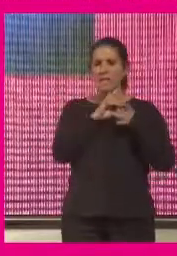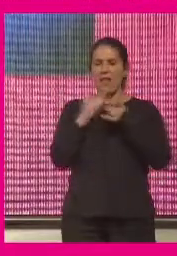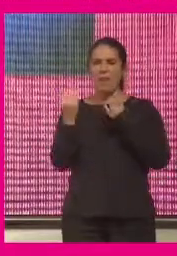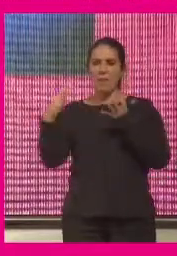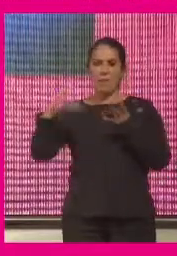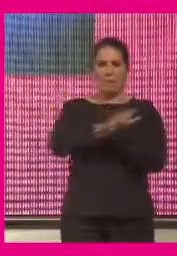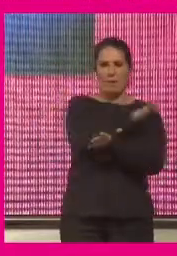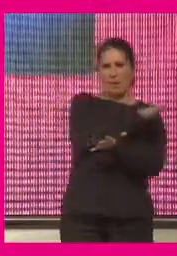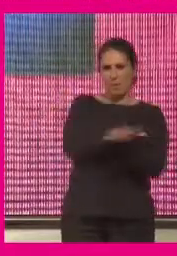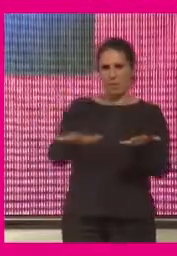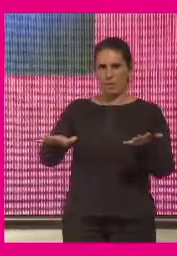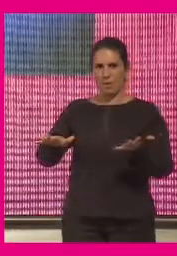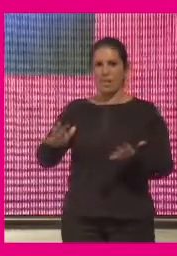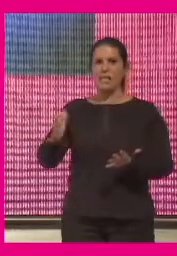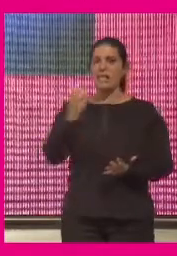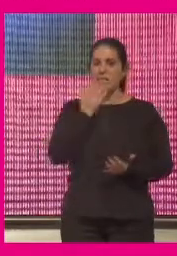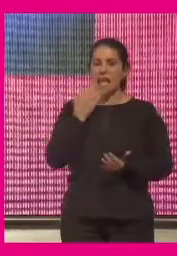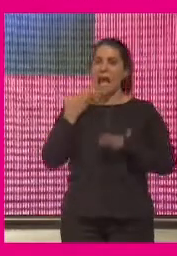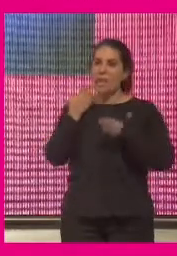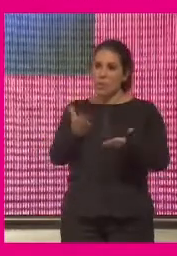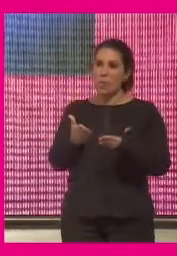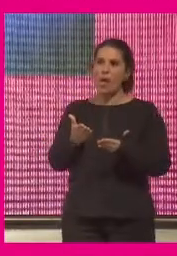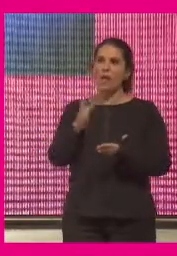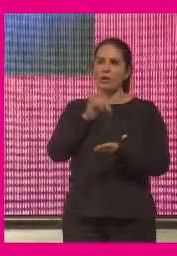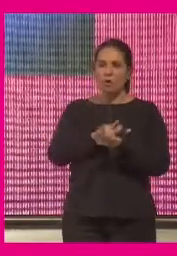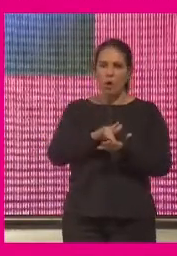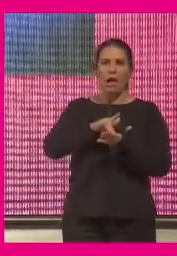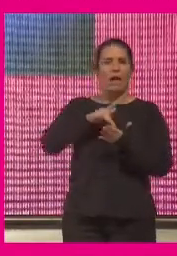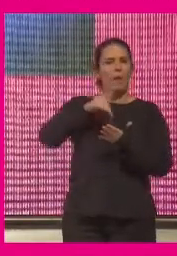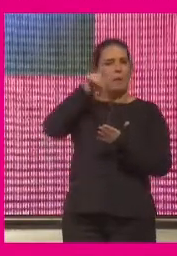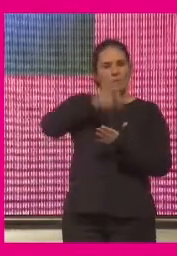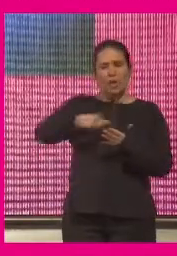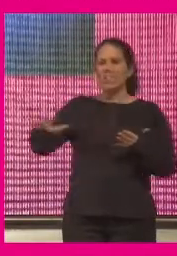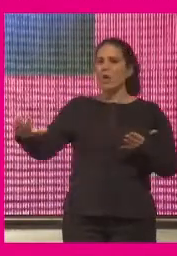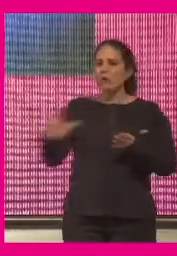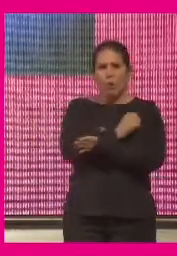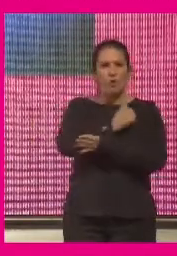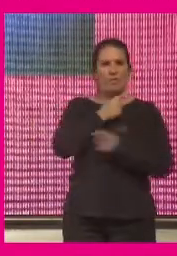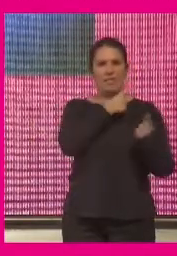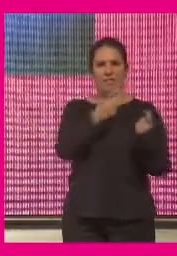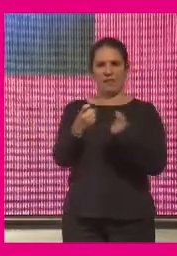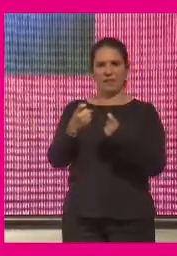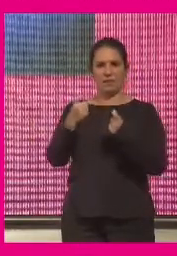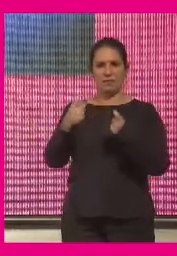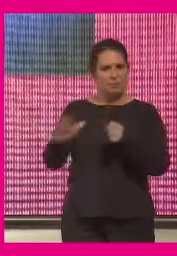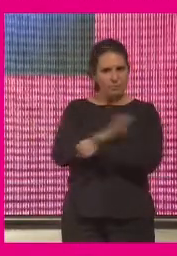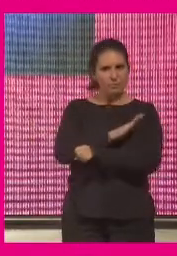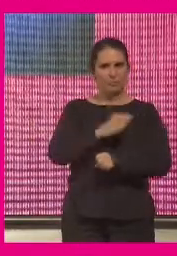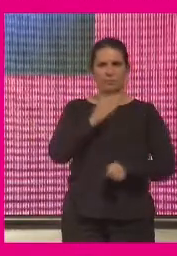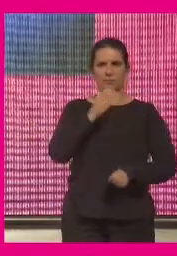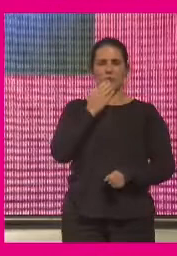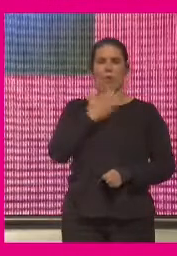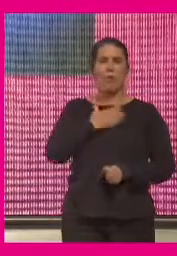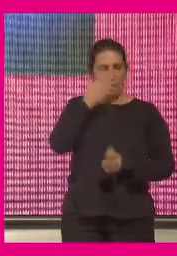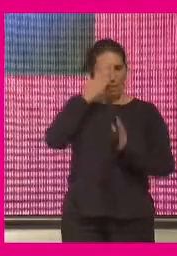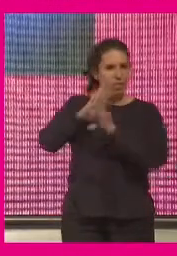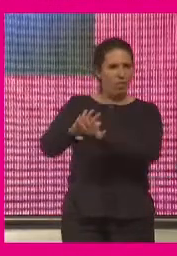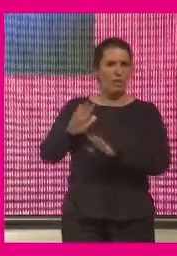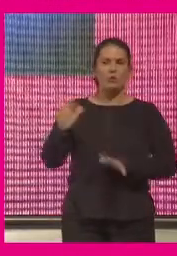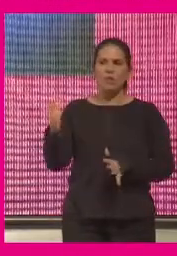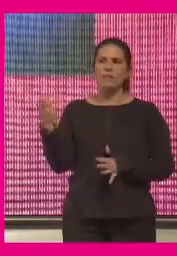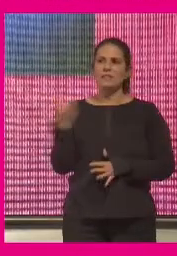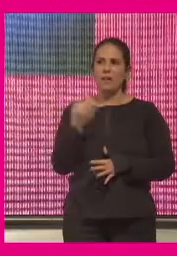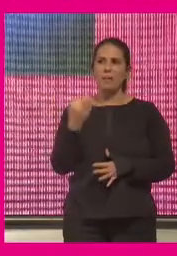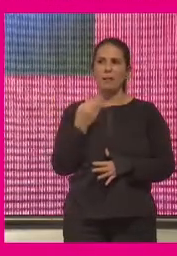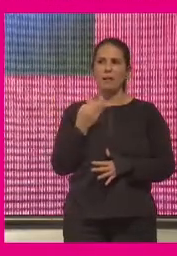solo tiene sentido si la ayuda llega a la última persona del último pueblo de beneficiario no puede quedar por el camino entonces yo creo que hay una gran